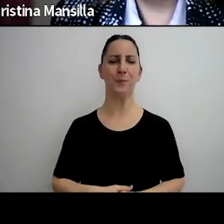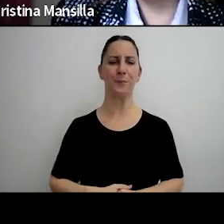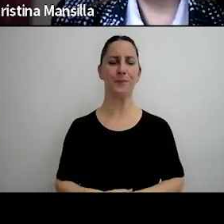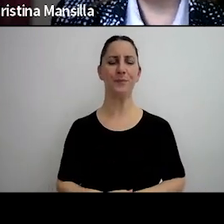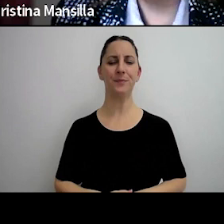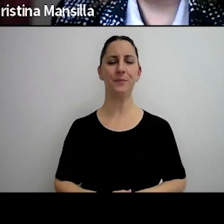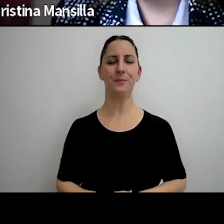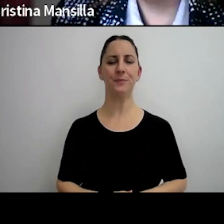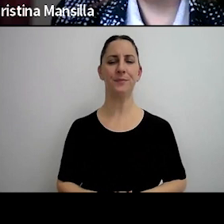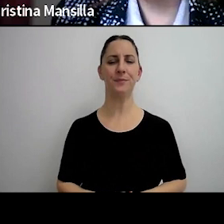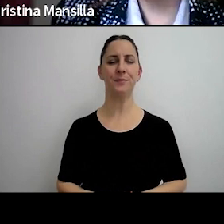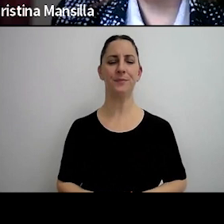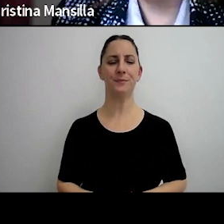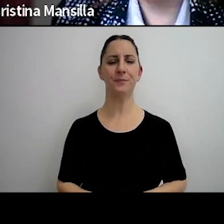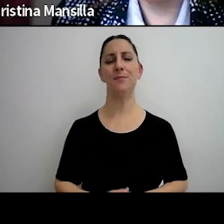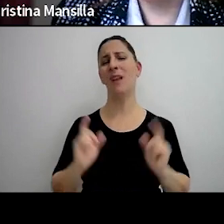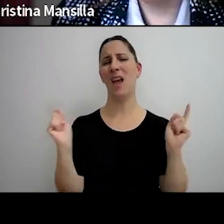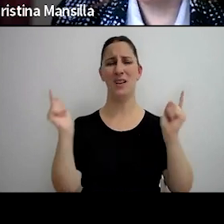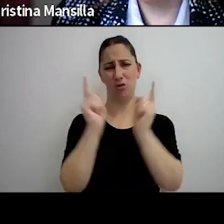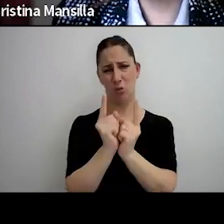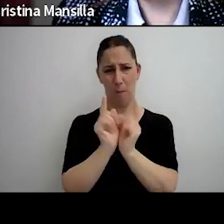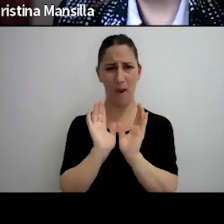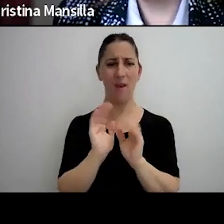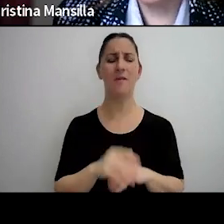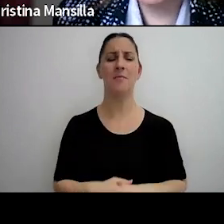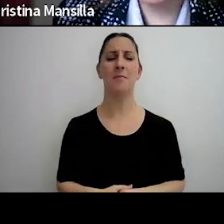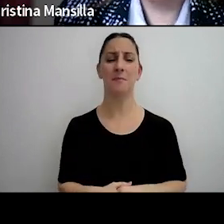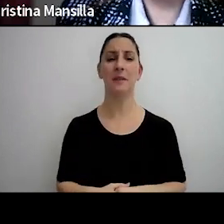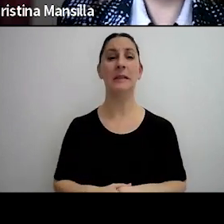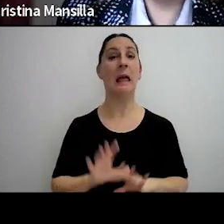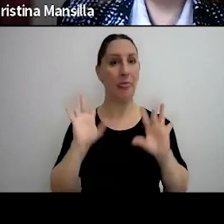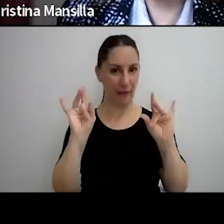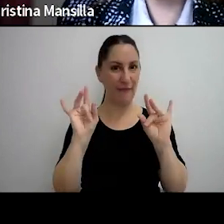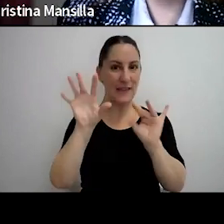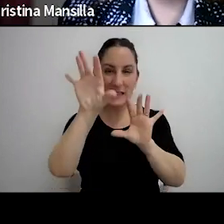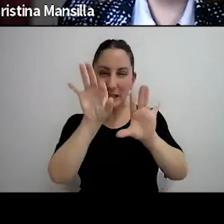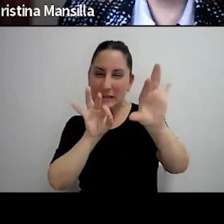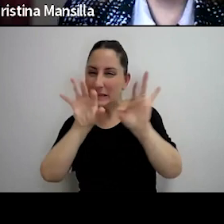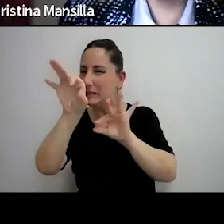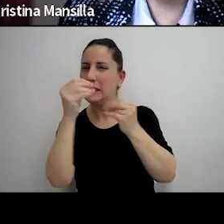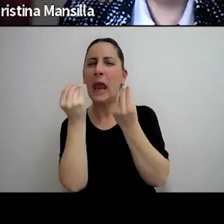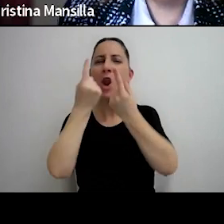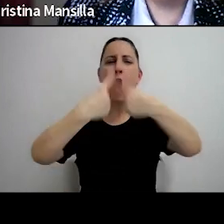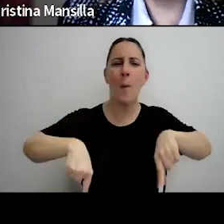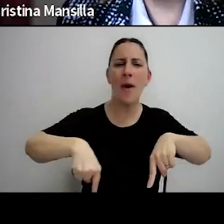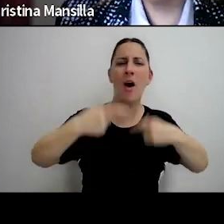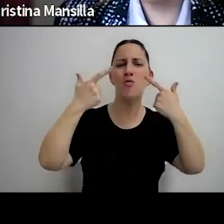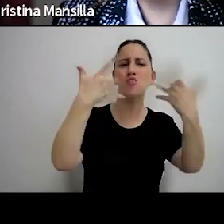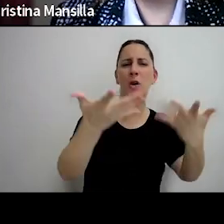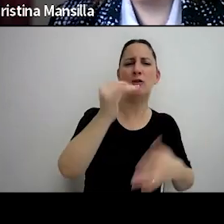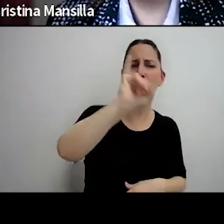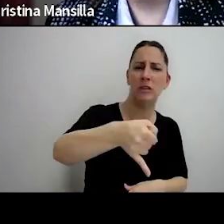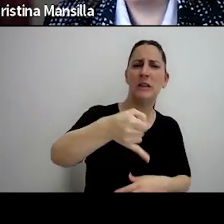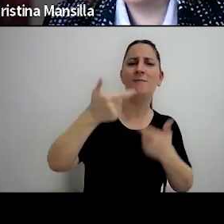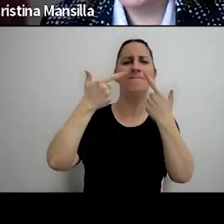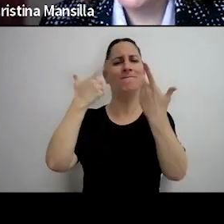un poco, un breve resumen, donde a veces es hasta difícil elegir qué novedades tratamos